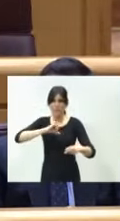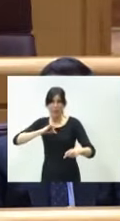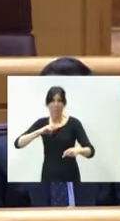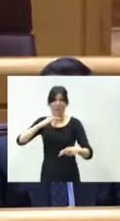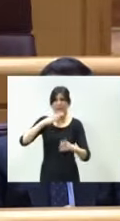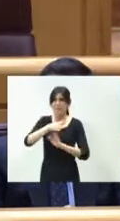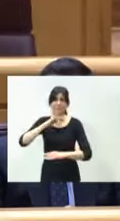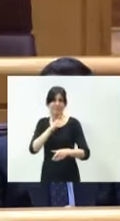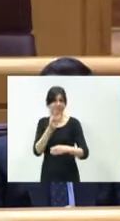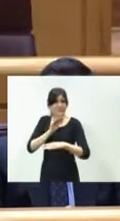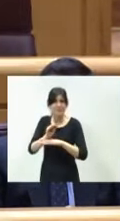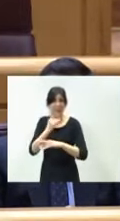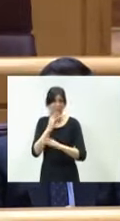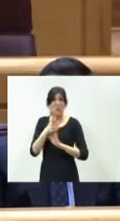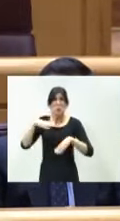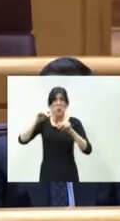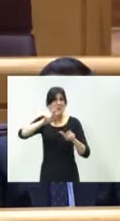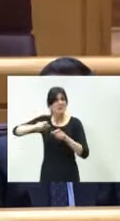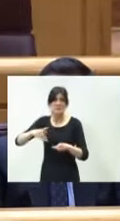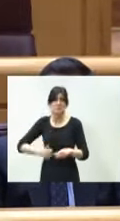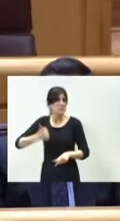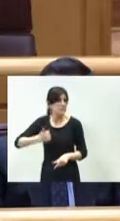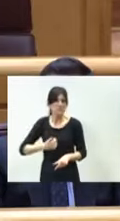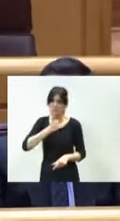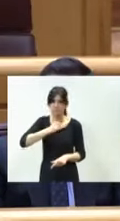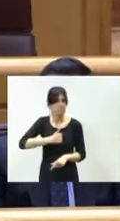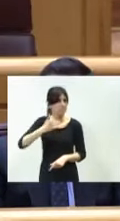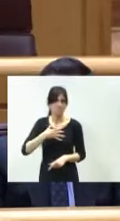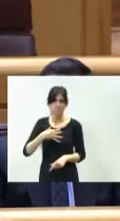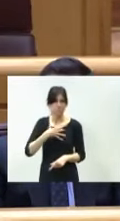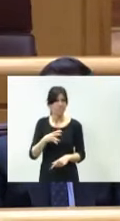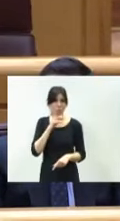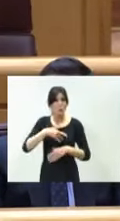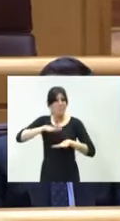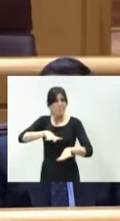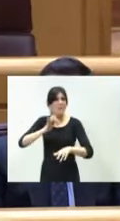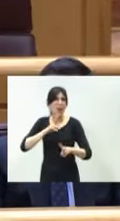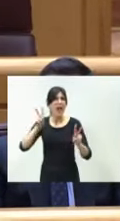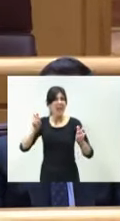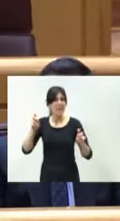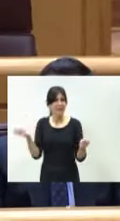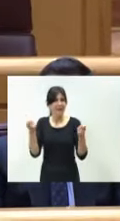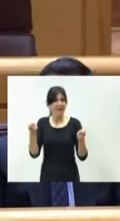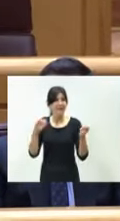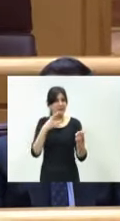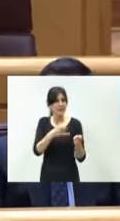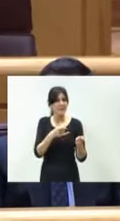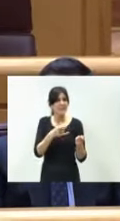podemos seguir así más tiempo los burgaleses, porque los burgaleses, como decía el lema de las manifestaciones que ha habido durante los últimos meses,